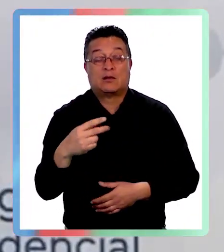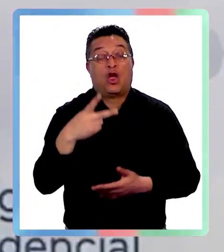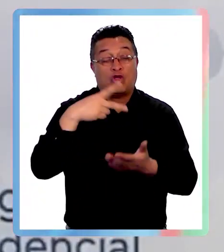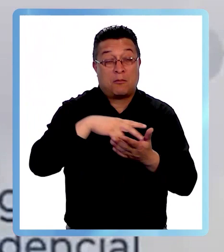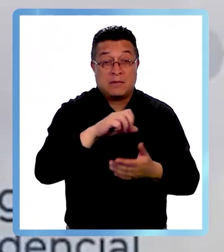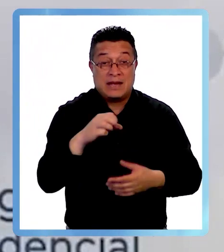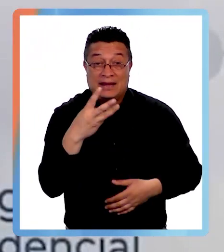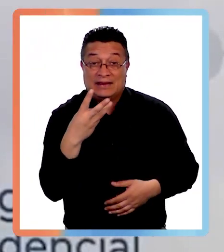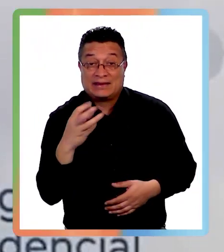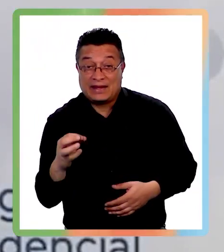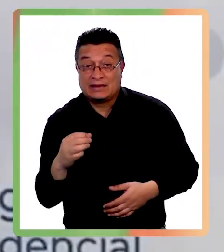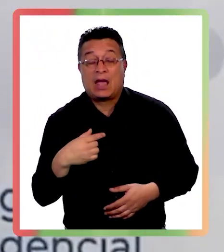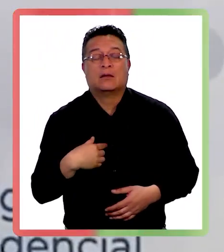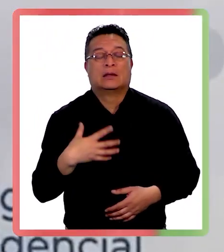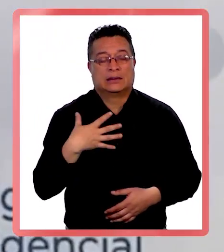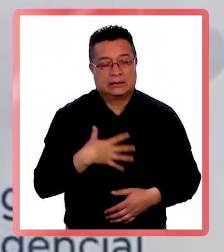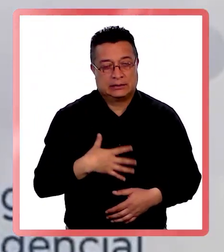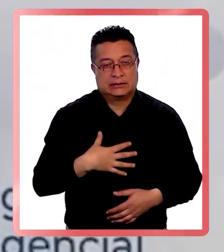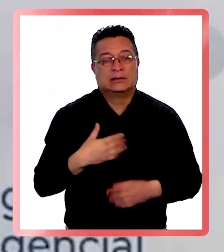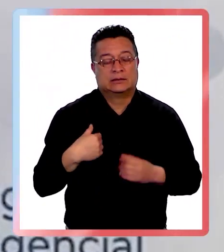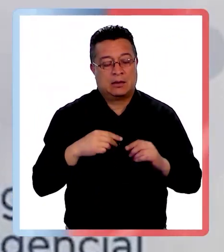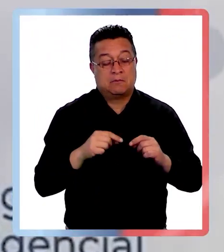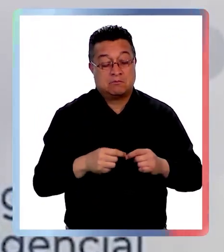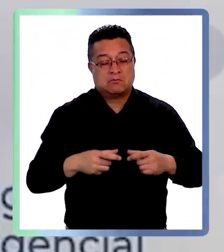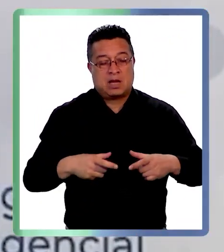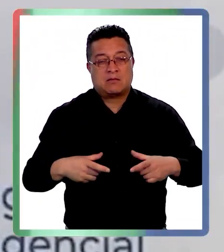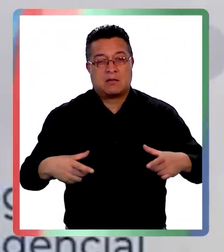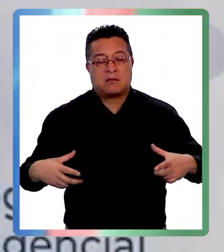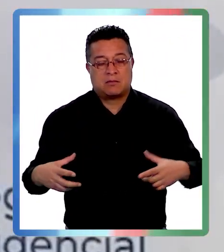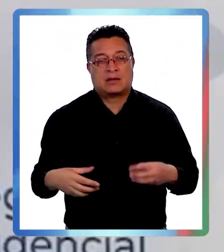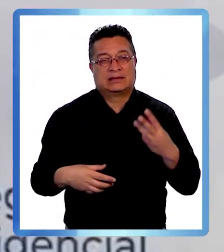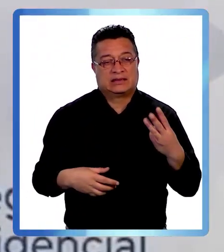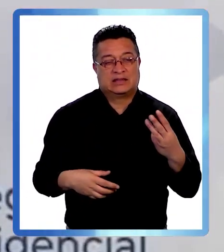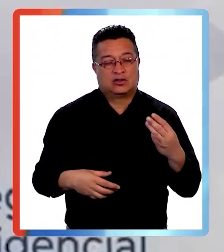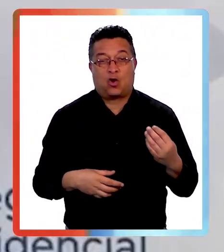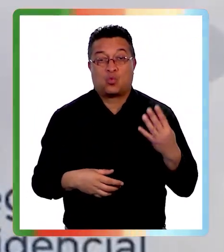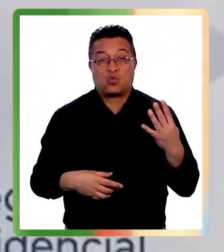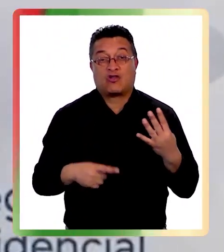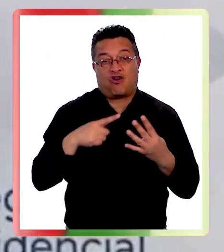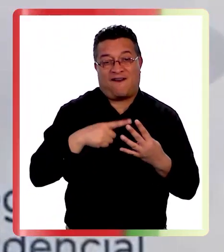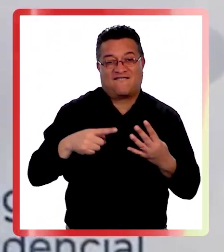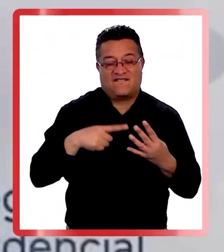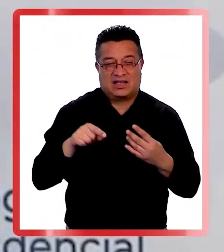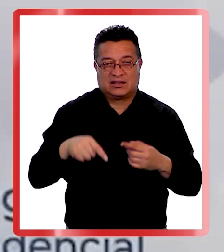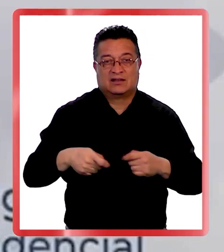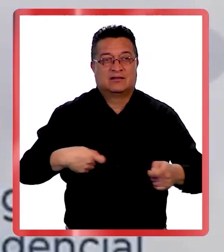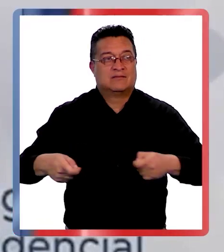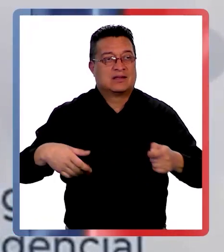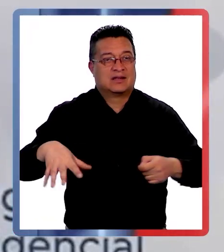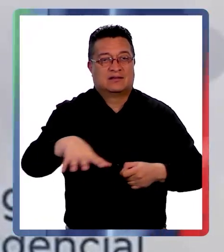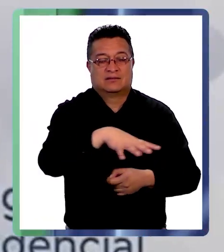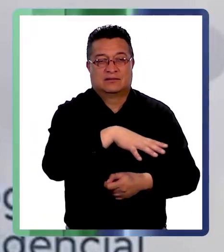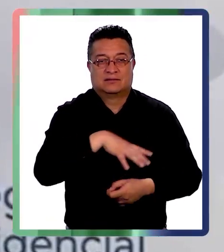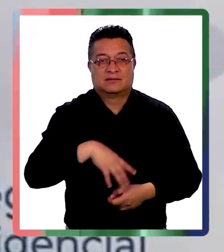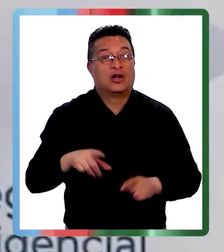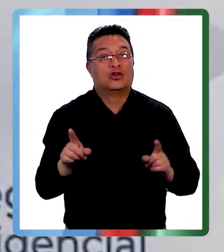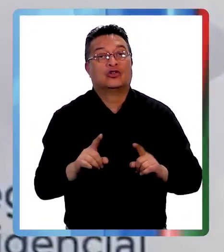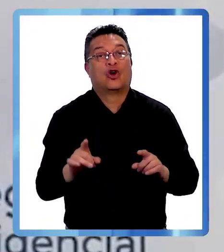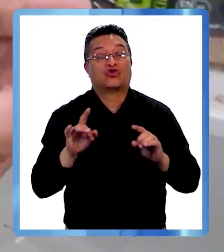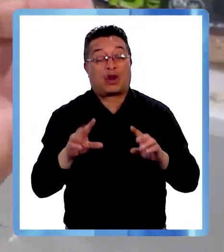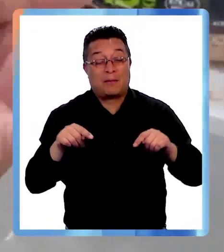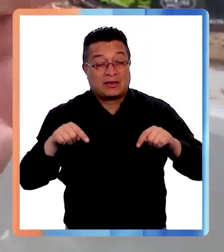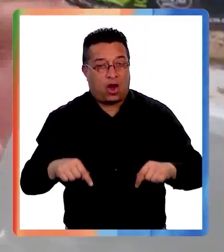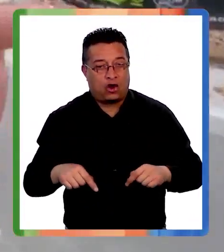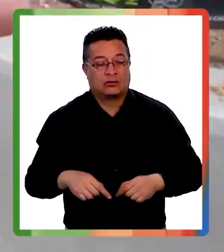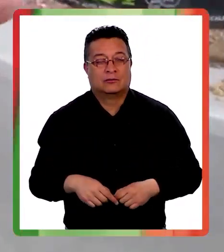esperamos nosotros quizás querera crecer tres o cuatro veces lo que el mercado es hoy día entonces no es solamente por